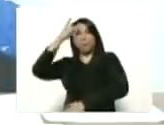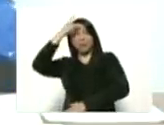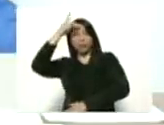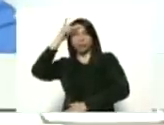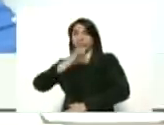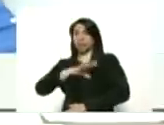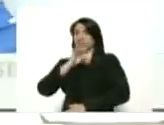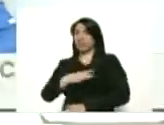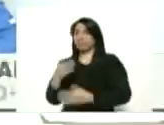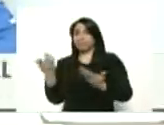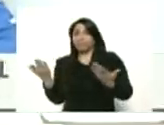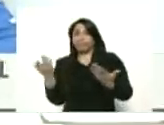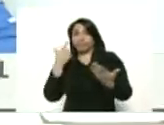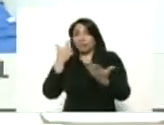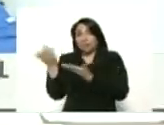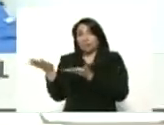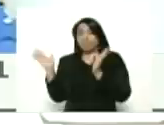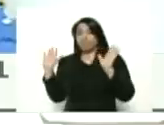viene allí,